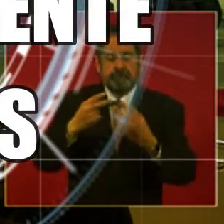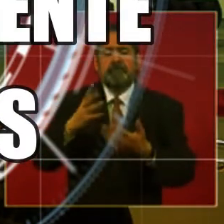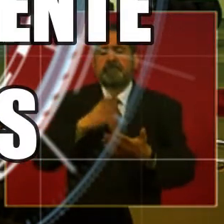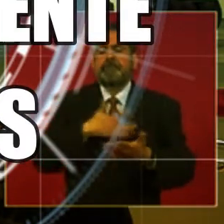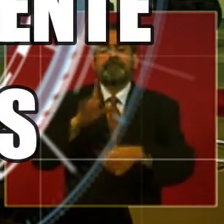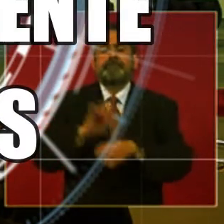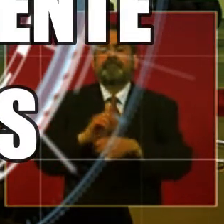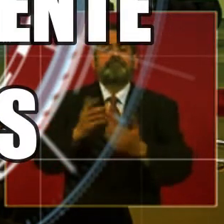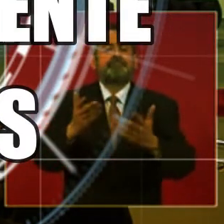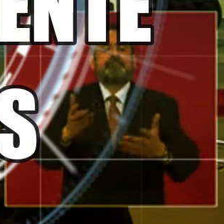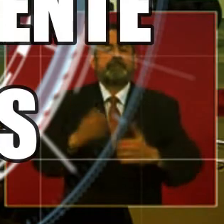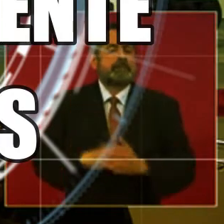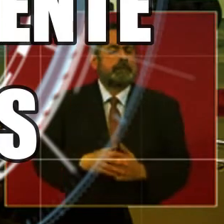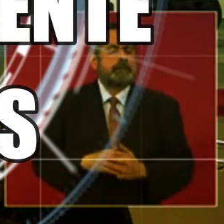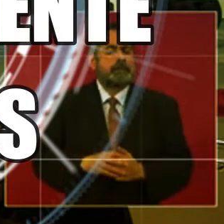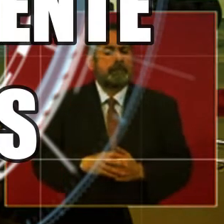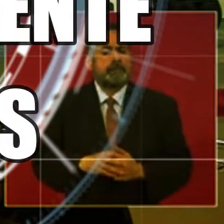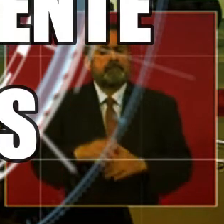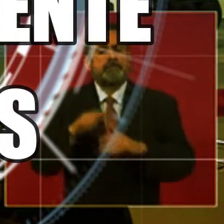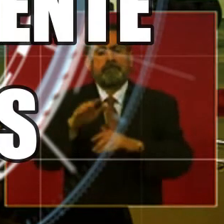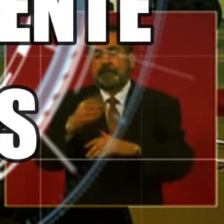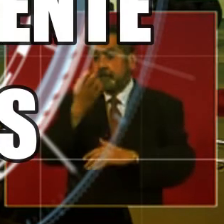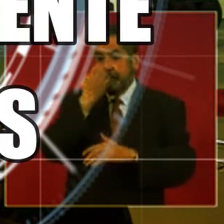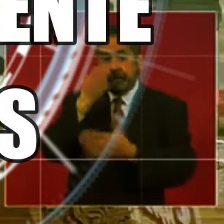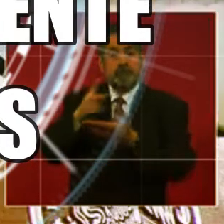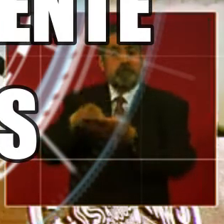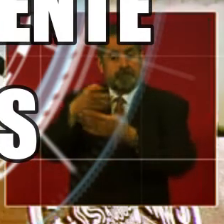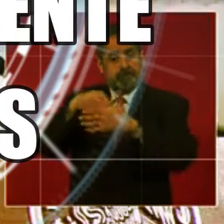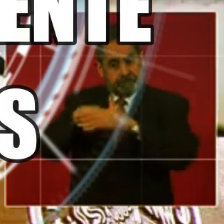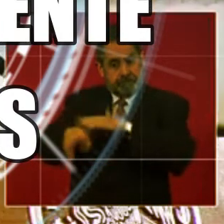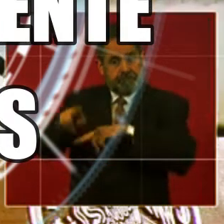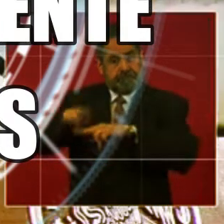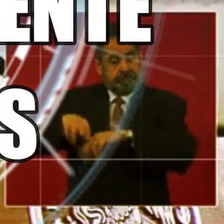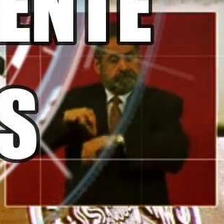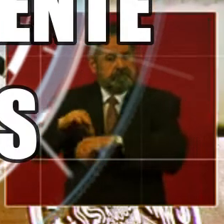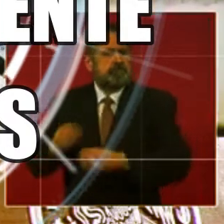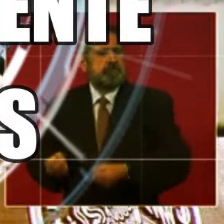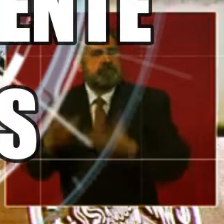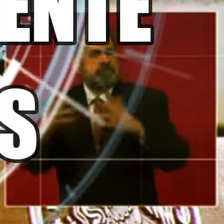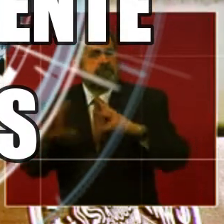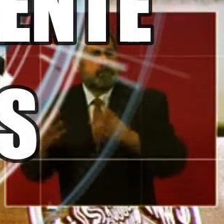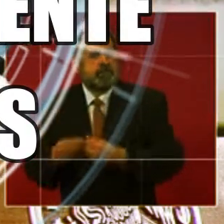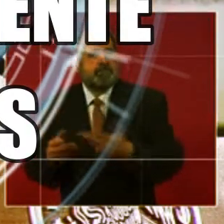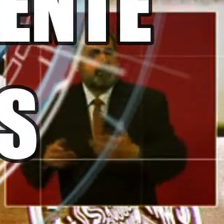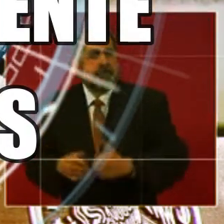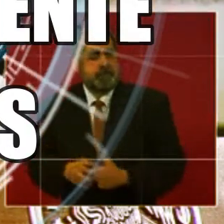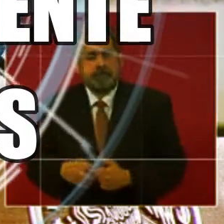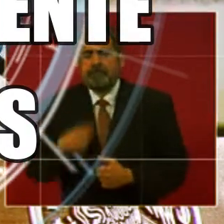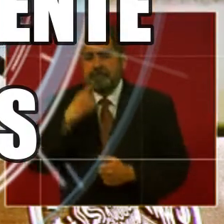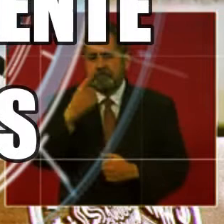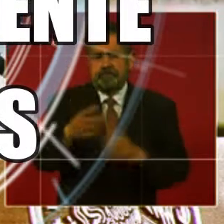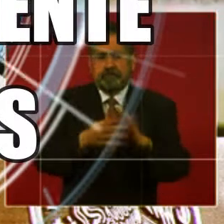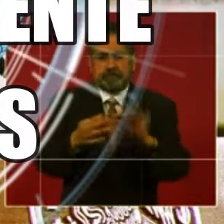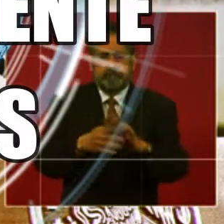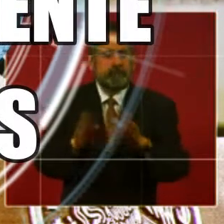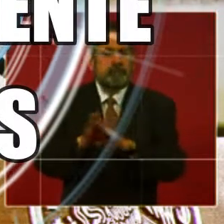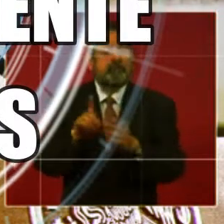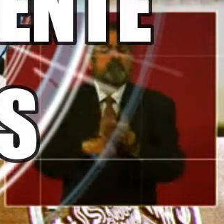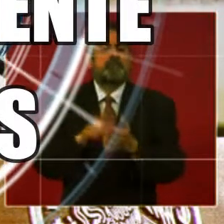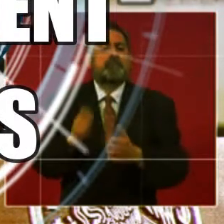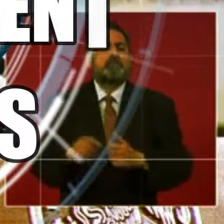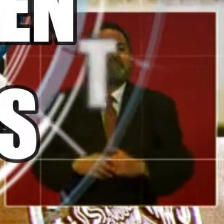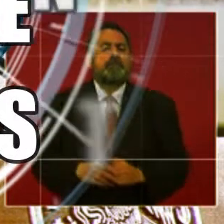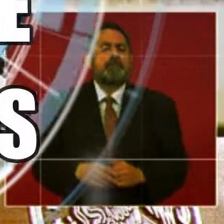comunicación en lo que se refiere a regreso a clases y avance de vacunación. Comento, regreso a clases en los